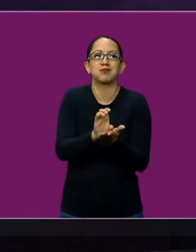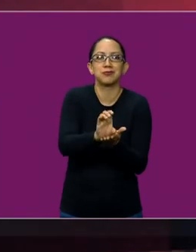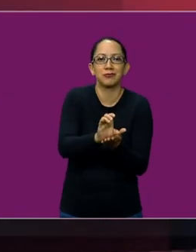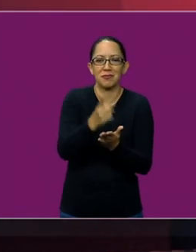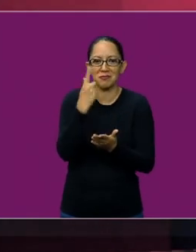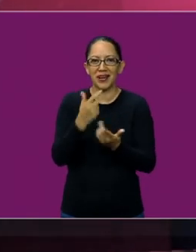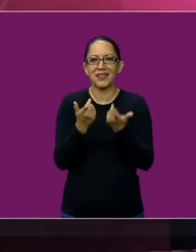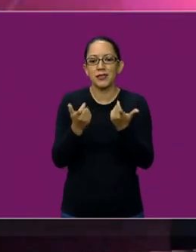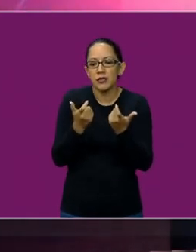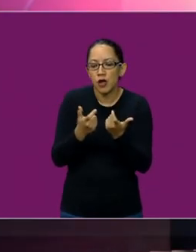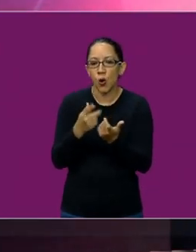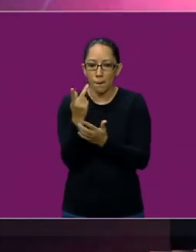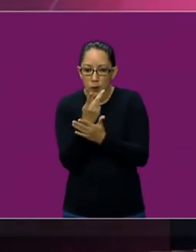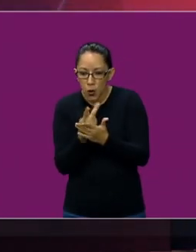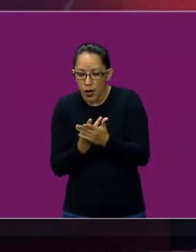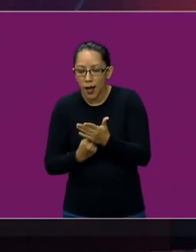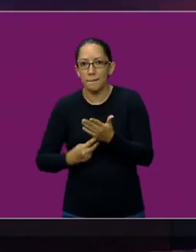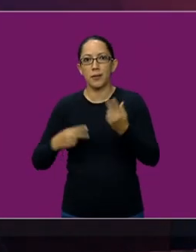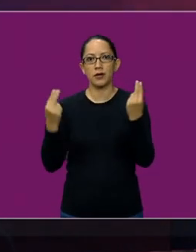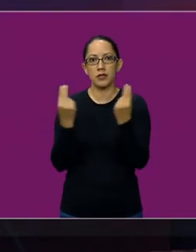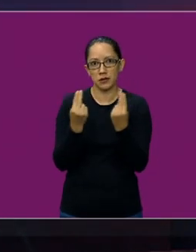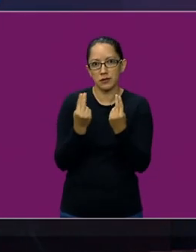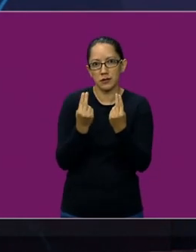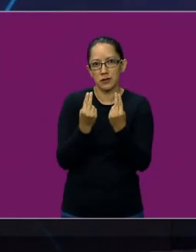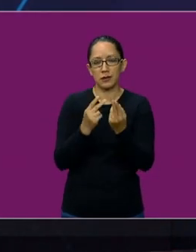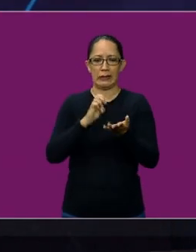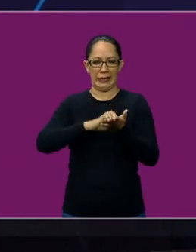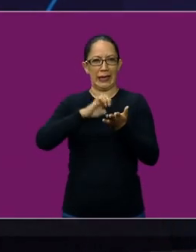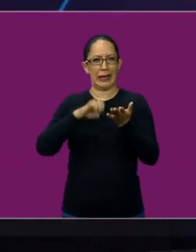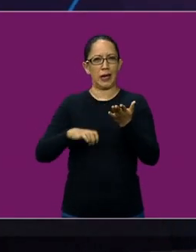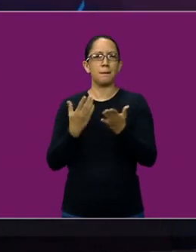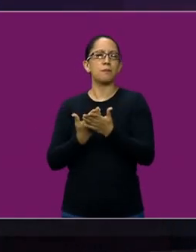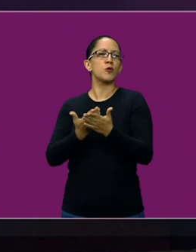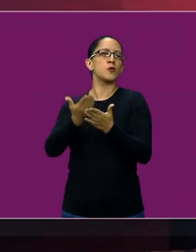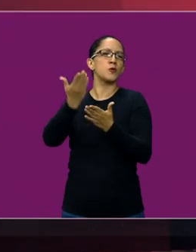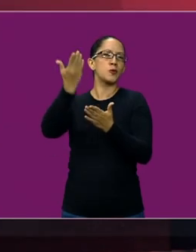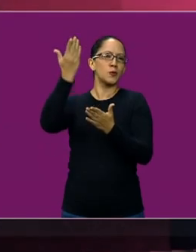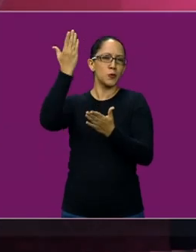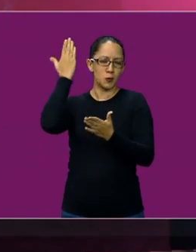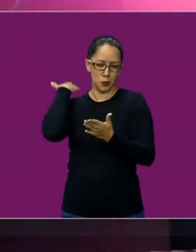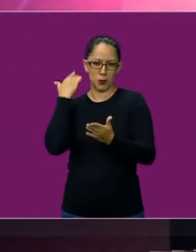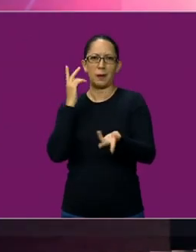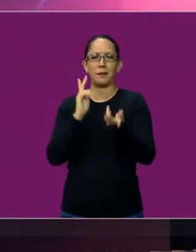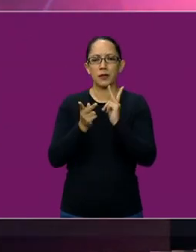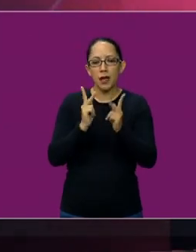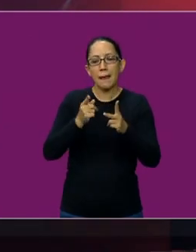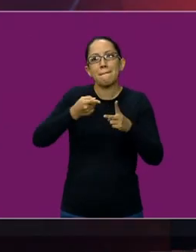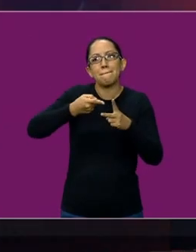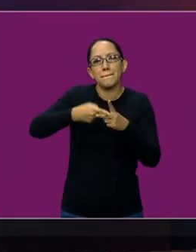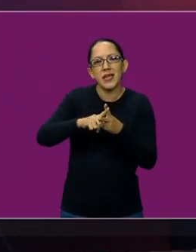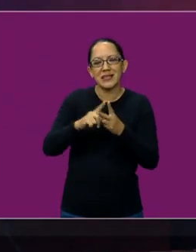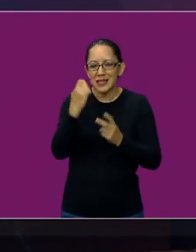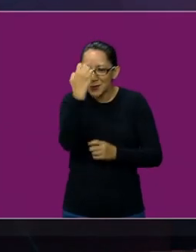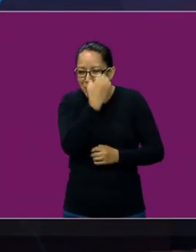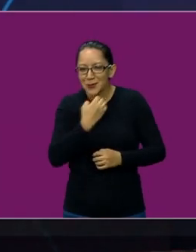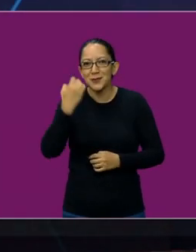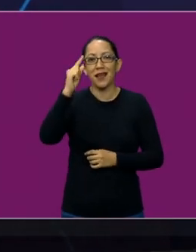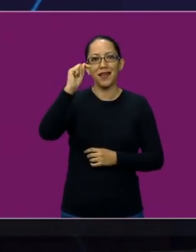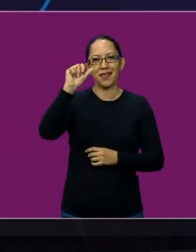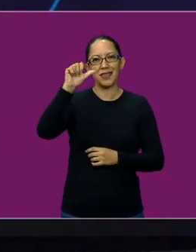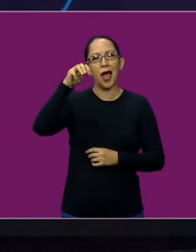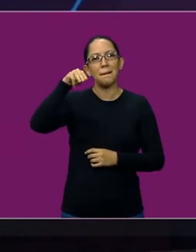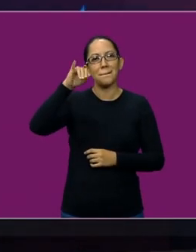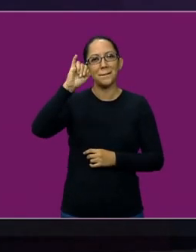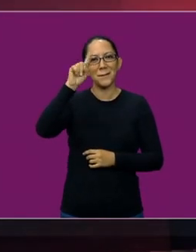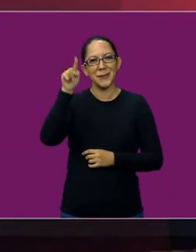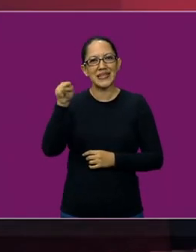a que al inicio, en la modernidad, digamos, y esto ya hablando de varios años, se hizo el tamiz auditivo para los niños que nacen, para